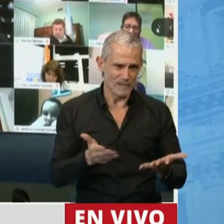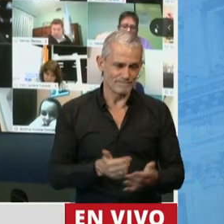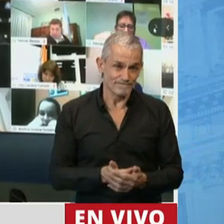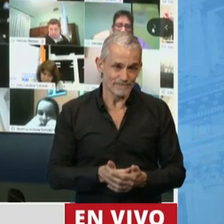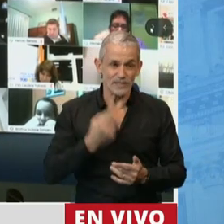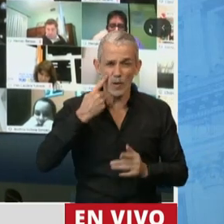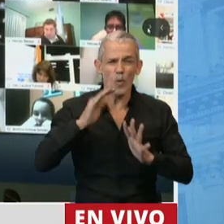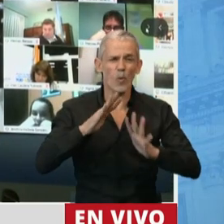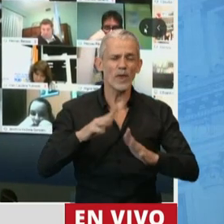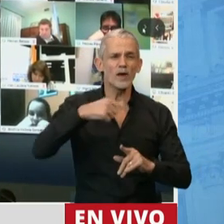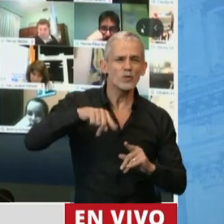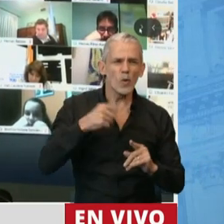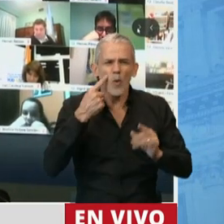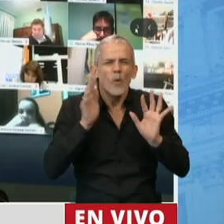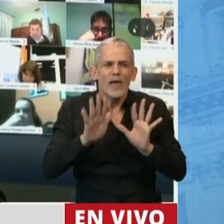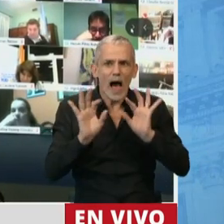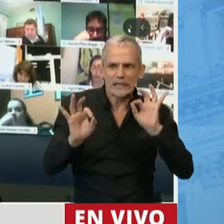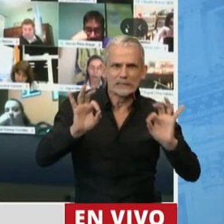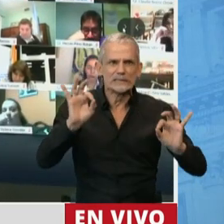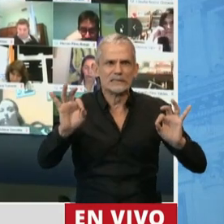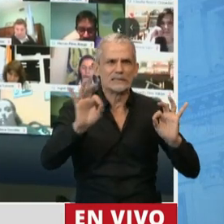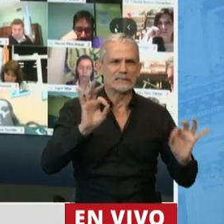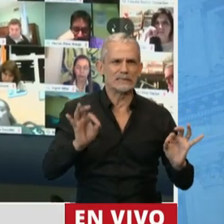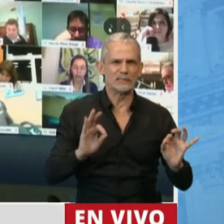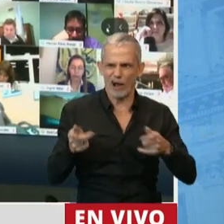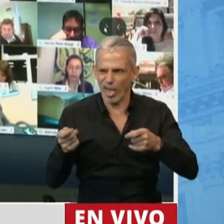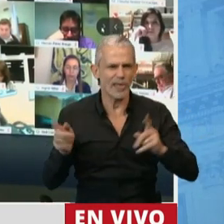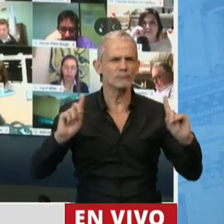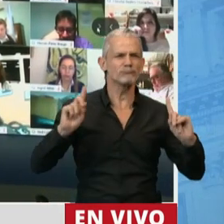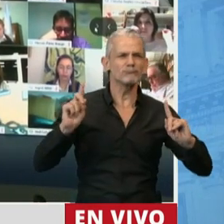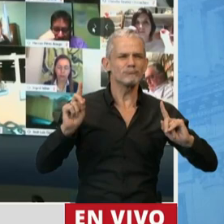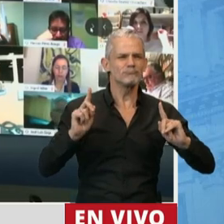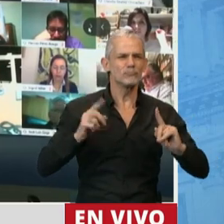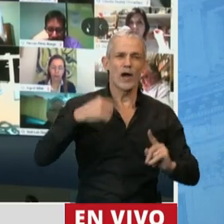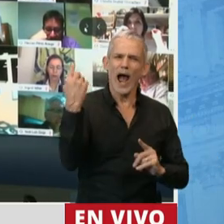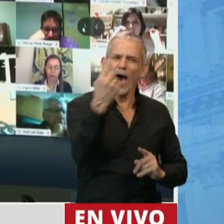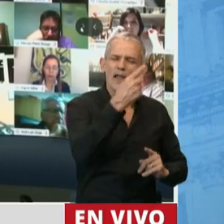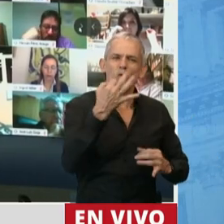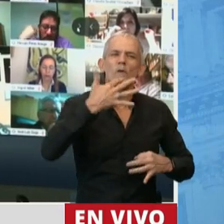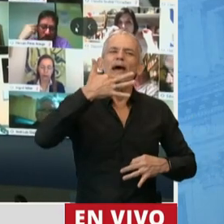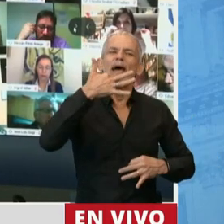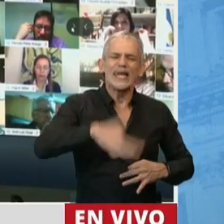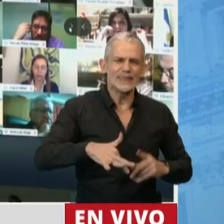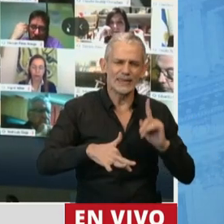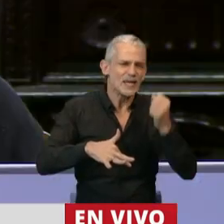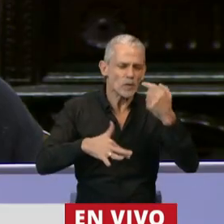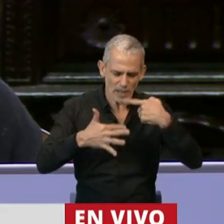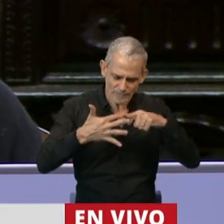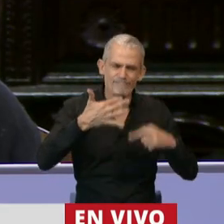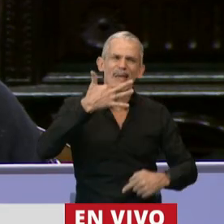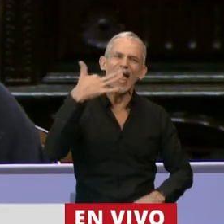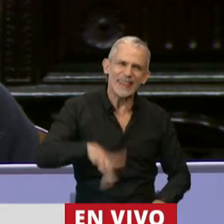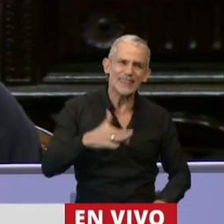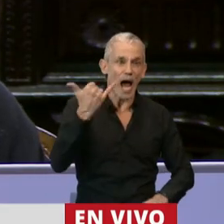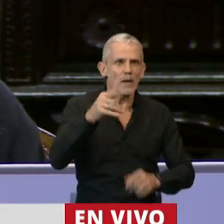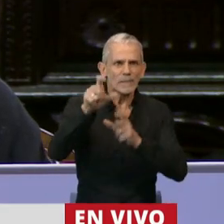de ser lo más prudentes posible y entender y entender que hay personal